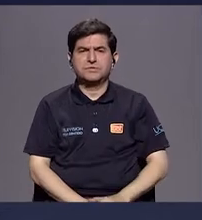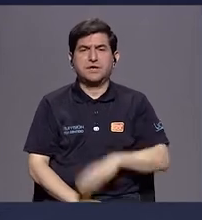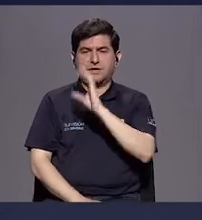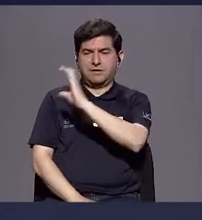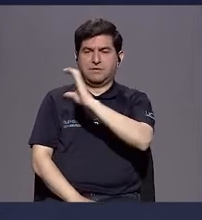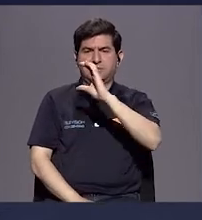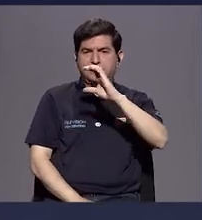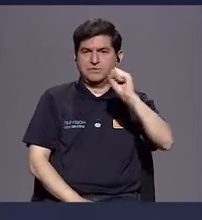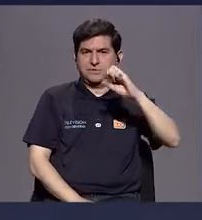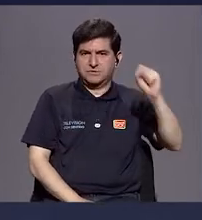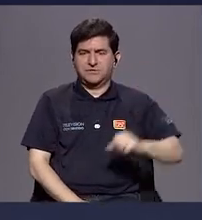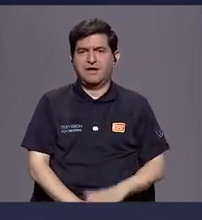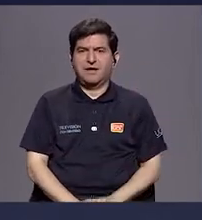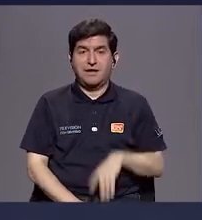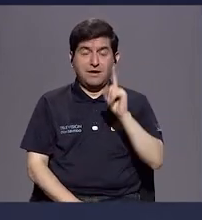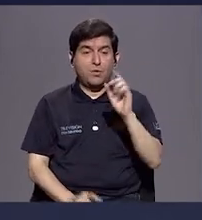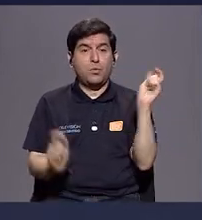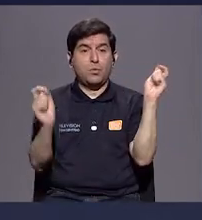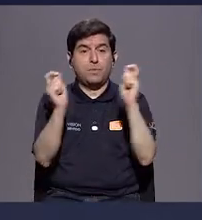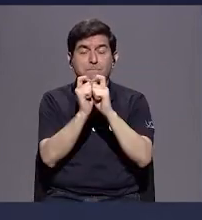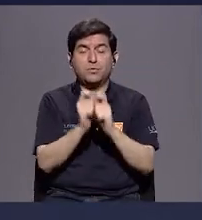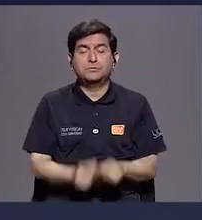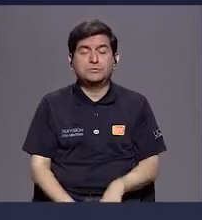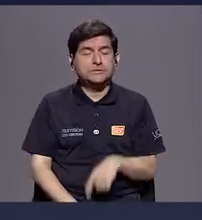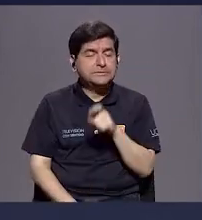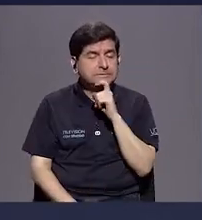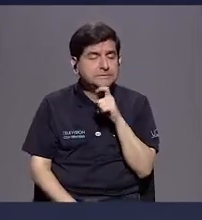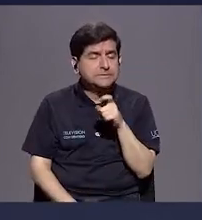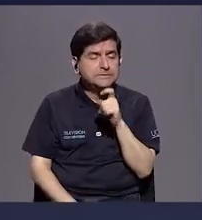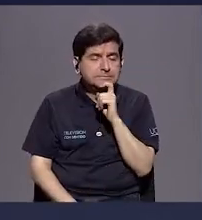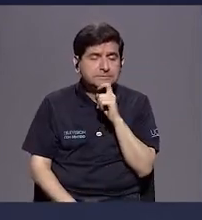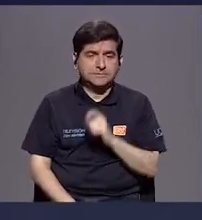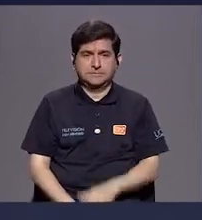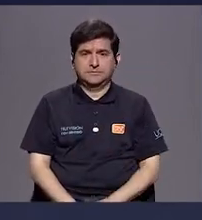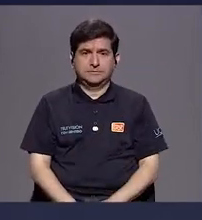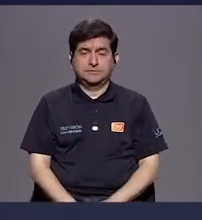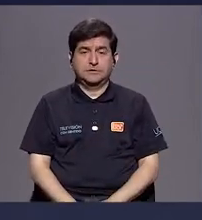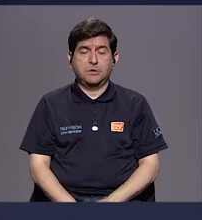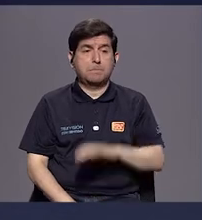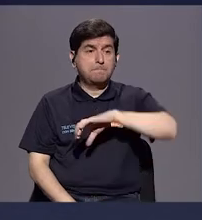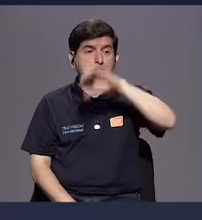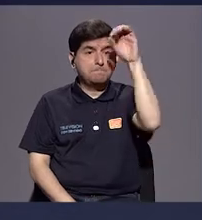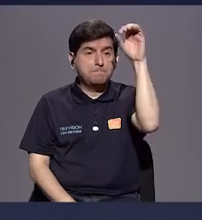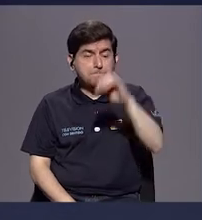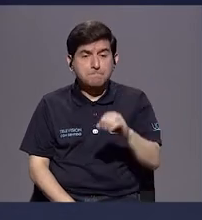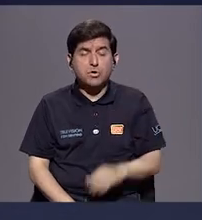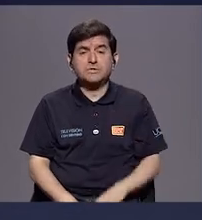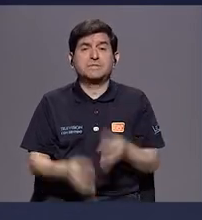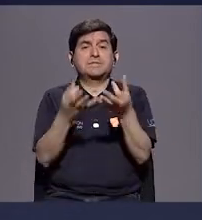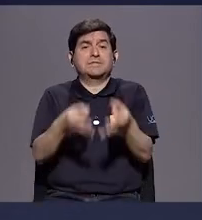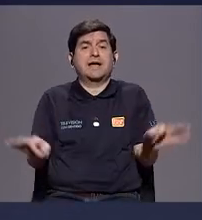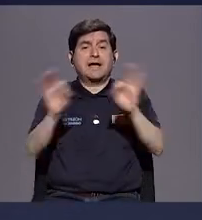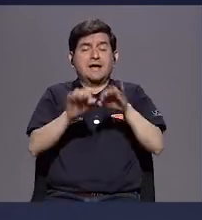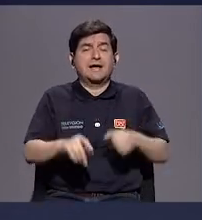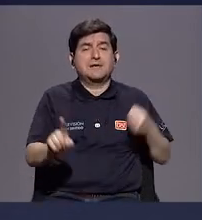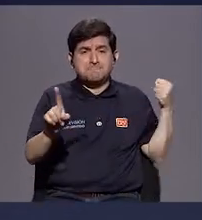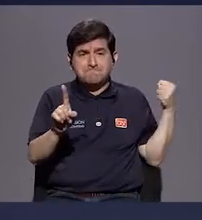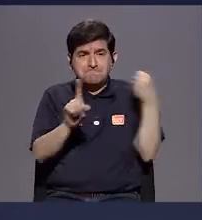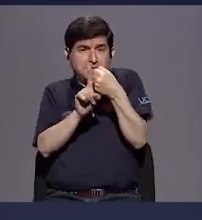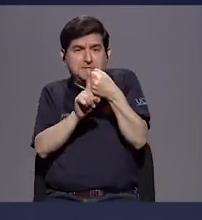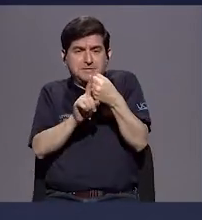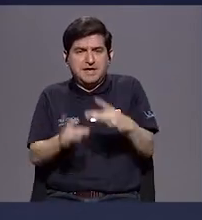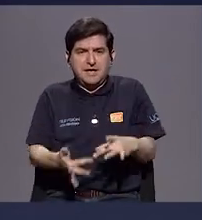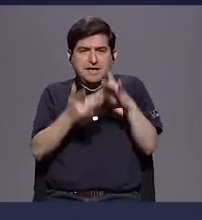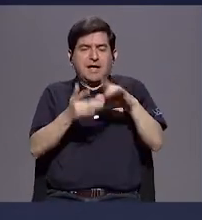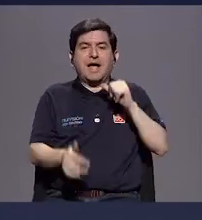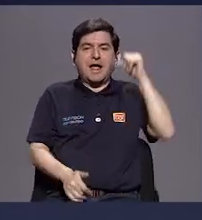Caja del Seguro Social que es uno de los puntos negros porque es donde un alto porcentaje de incidencia de accidentes se generan